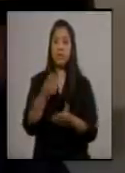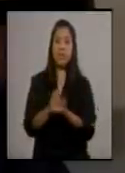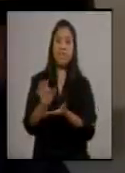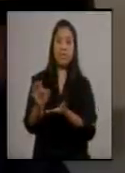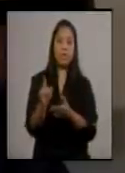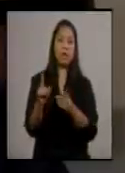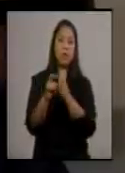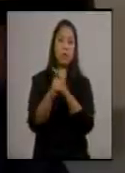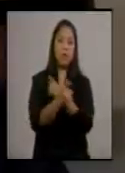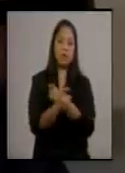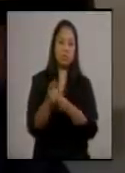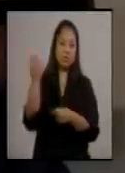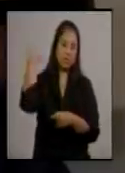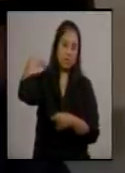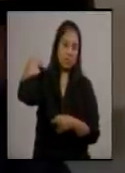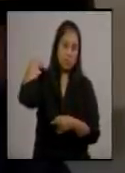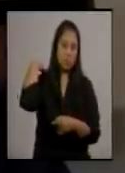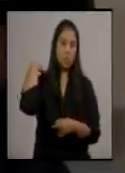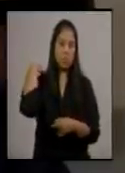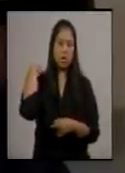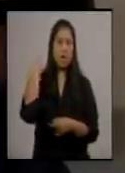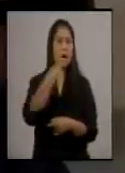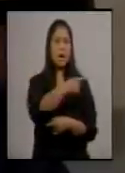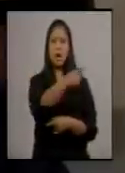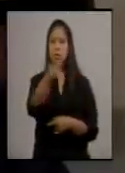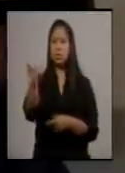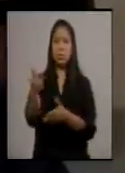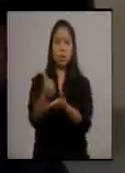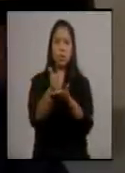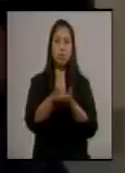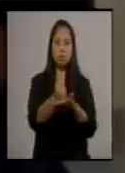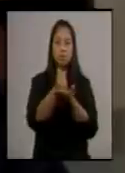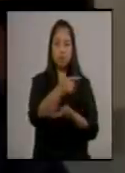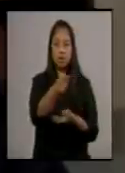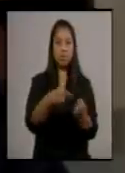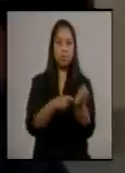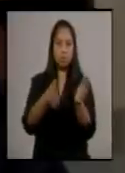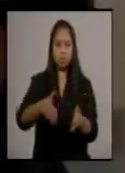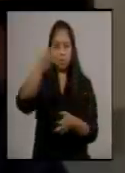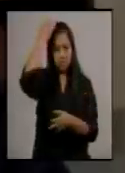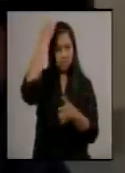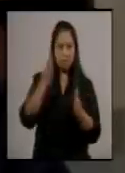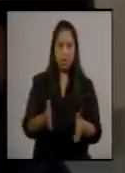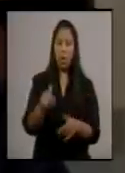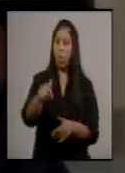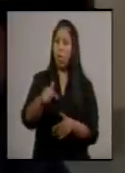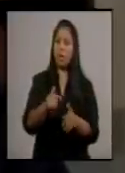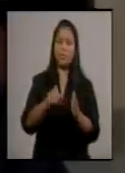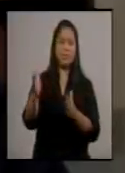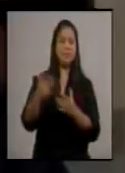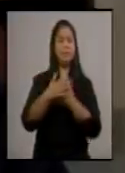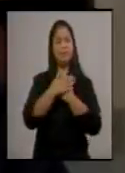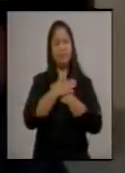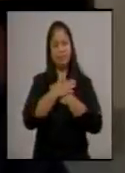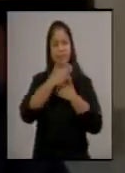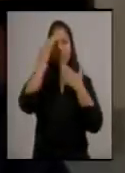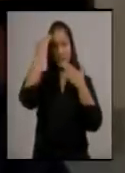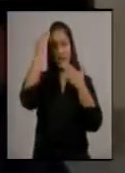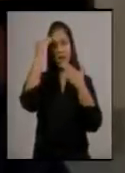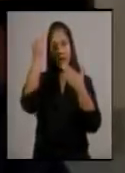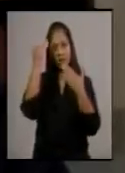complicaciones pulmonares, a todos ellos que han estado en la primera línea, hoy es más que nunca. Les tenemos que agradecer